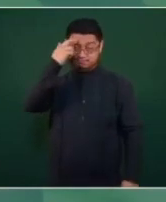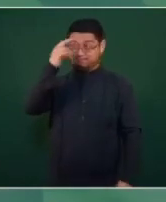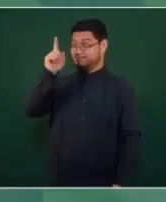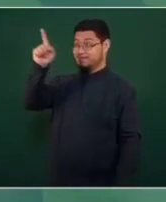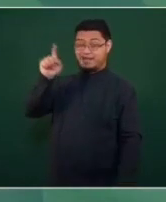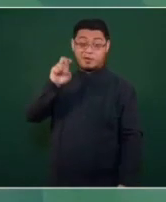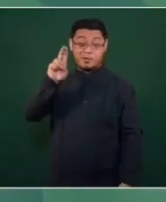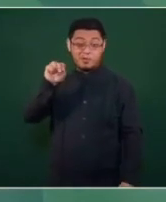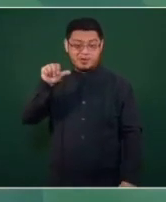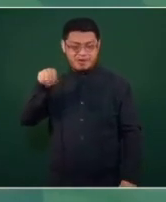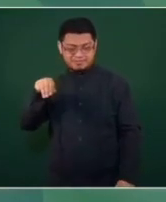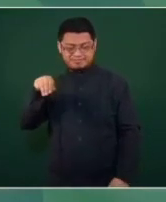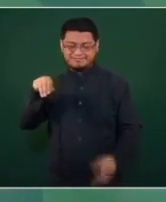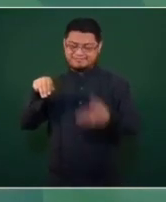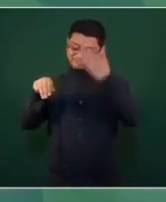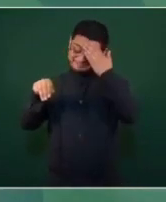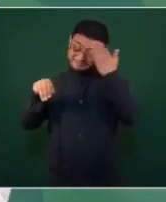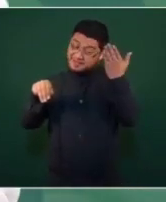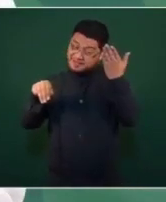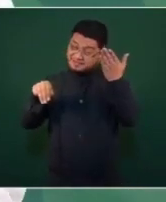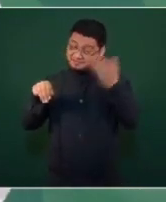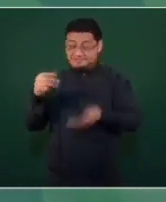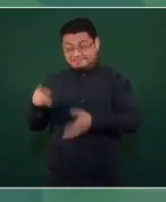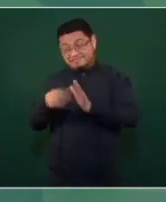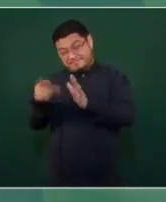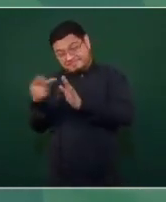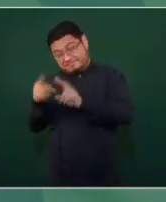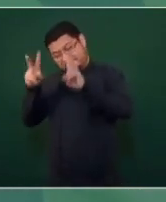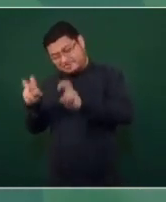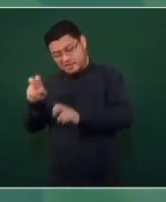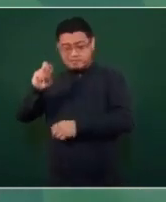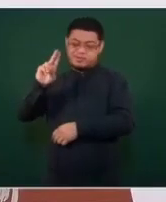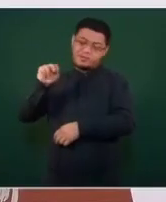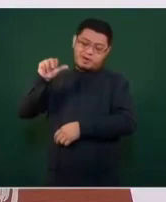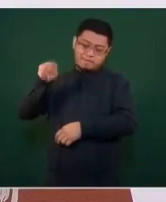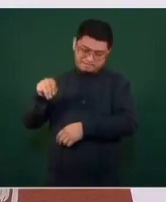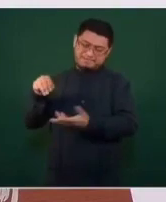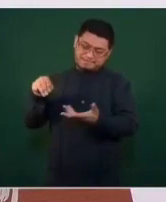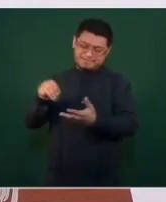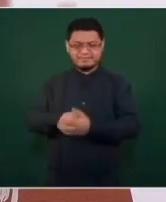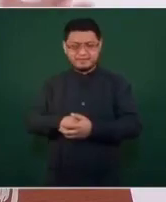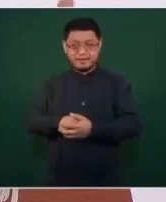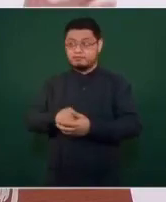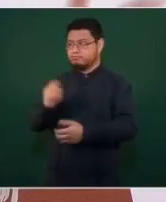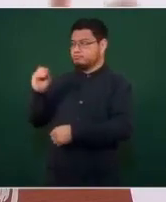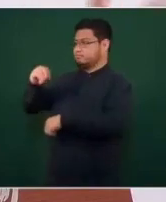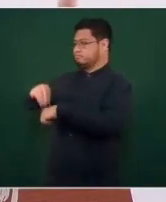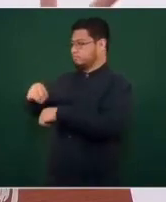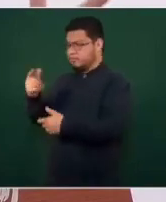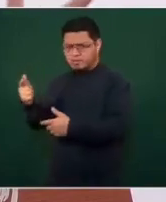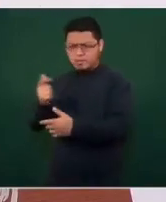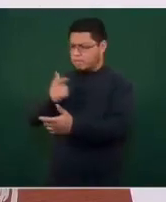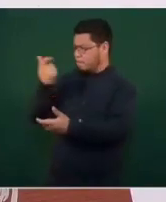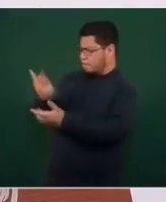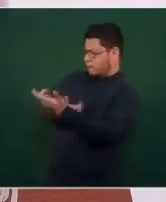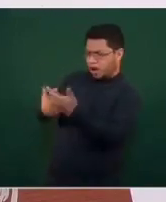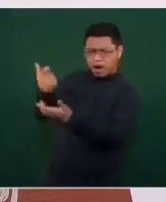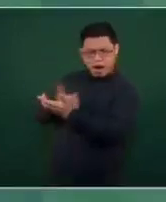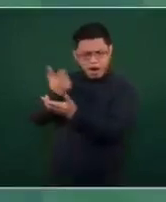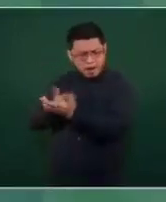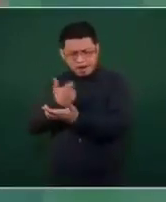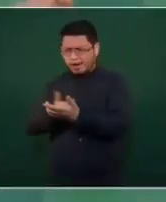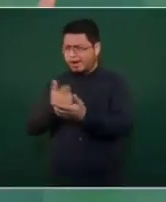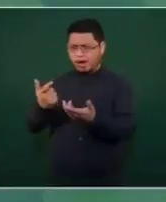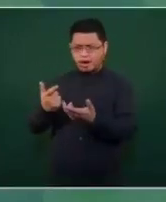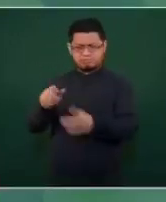para no dejar de hablar de la UNAM, querían cobrar cuotas, poner al mercado la